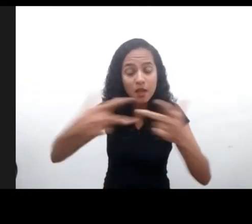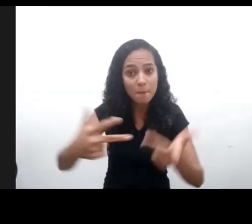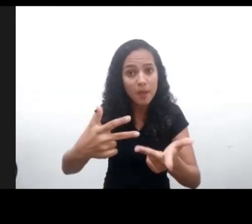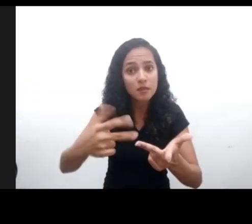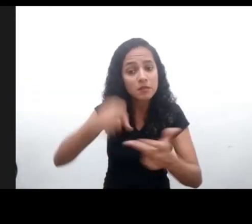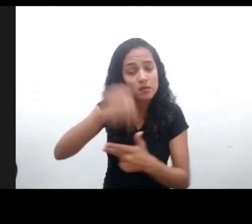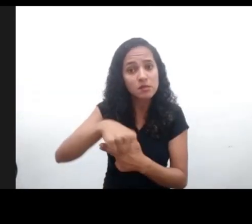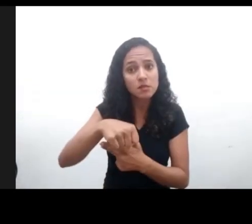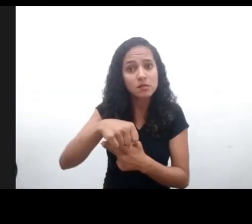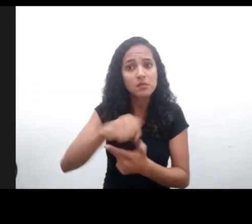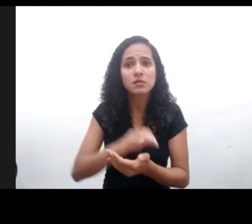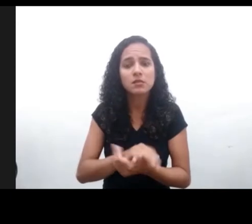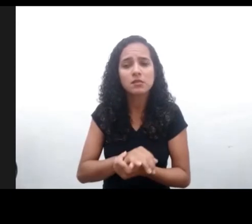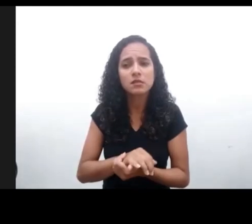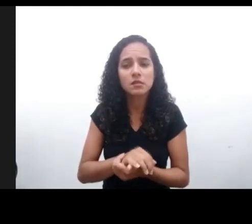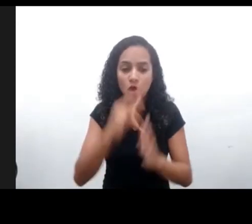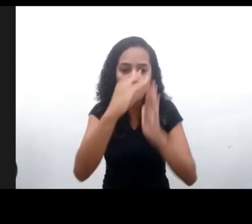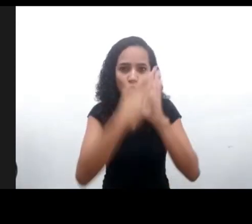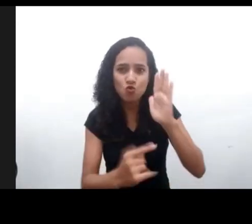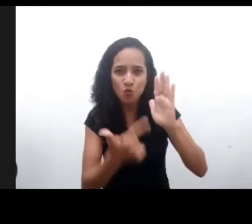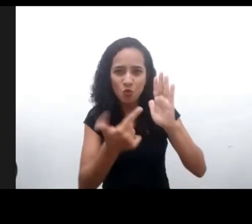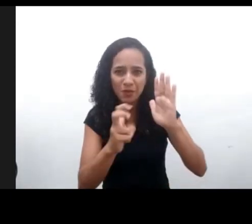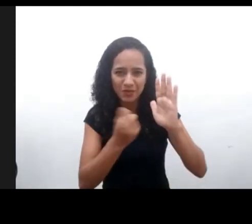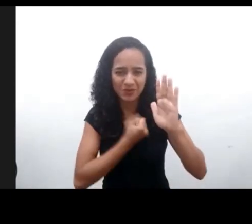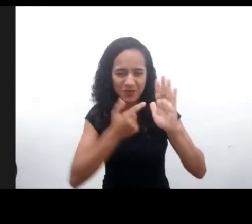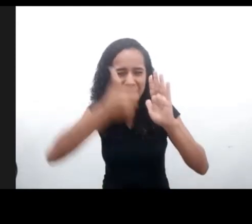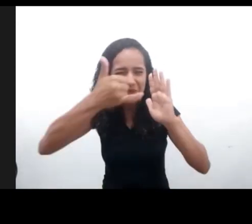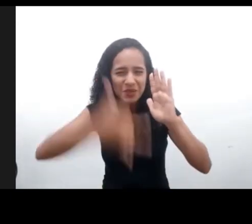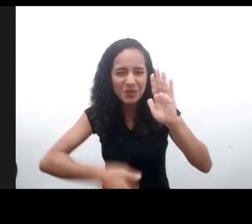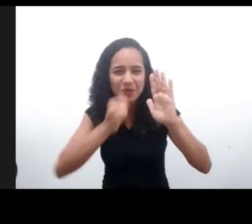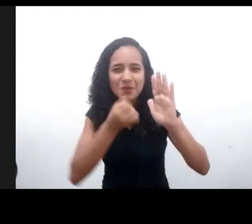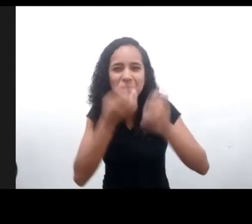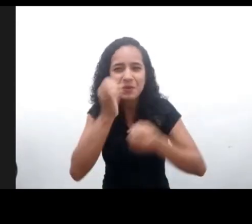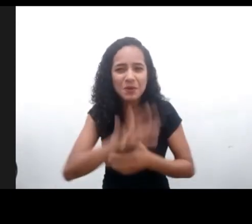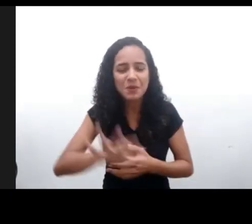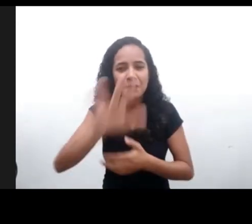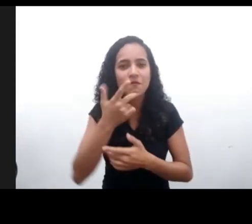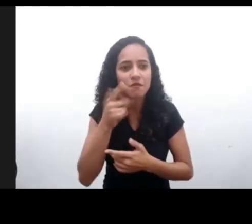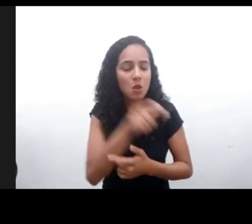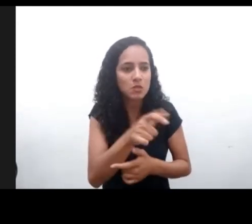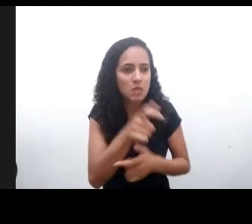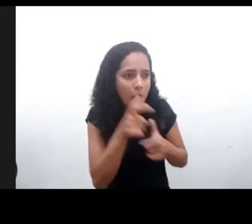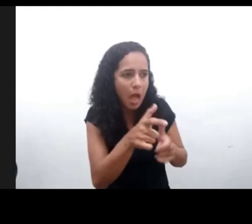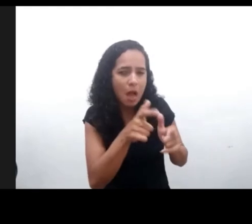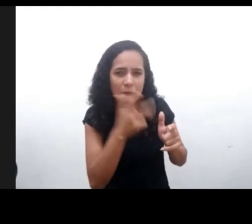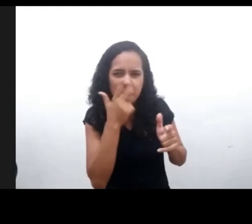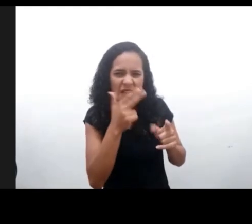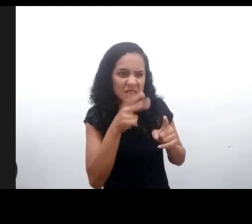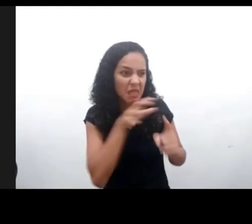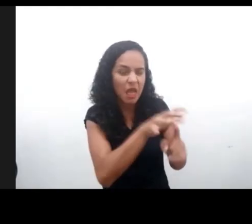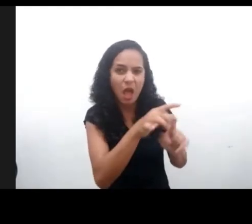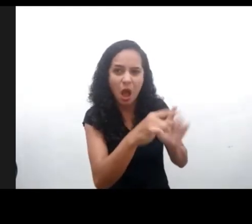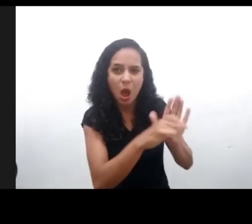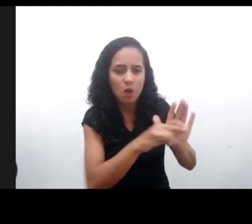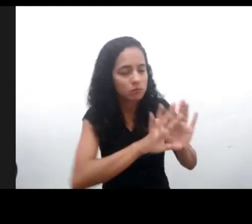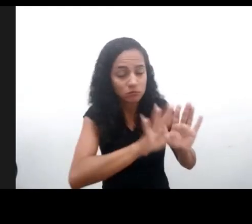enfrescado en la vieja demonización del Internet, coopera con la divulgación de sus beneficios para la educación, para el crecimiento personal y, en